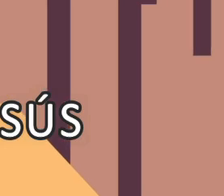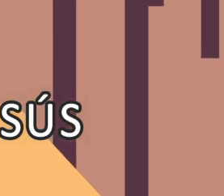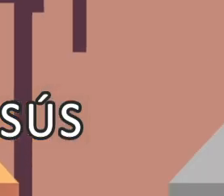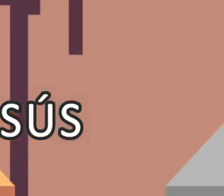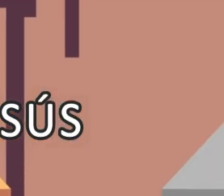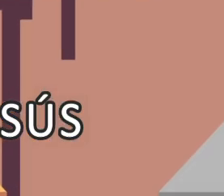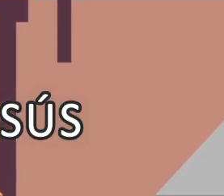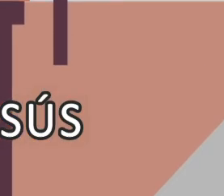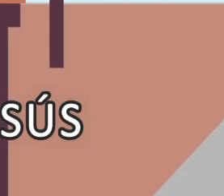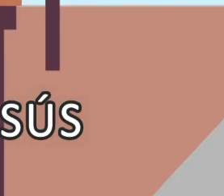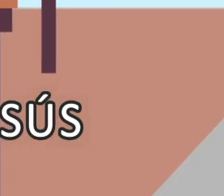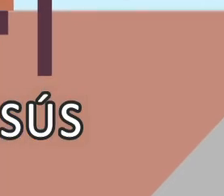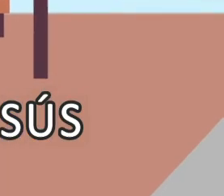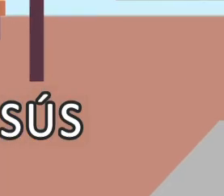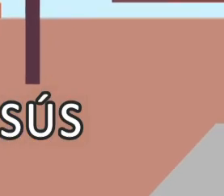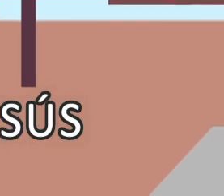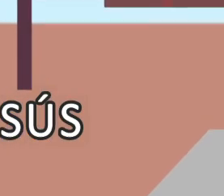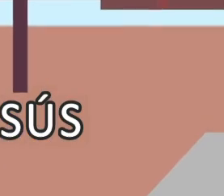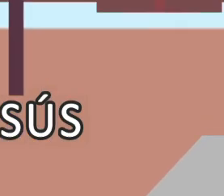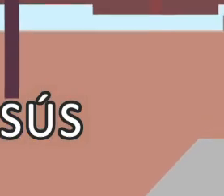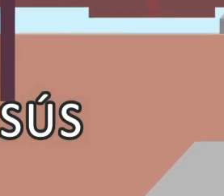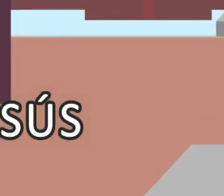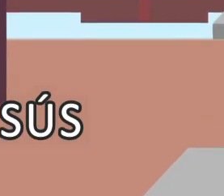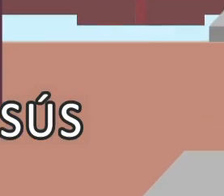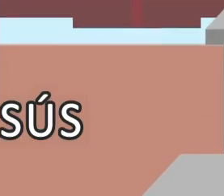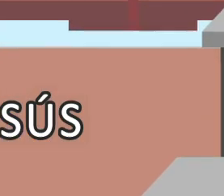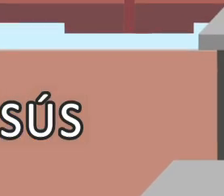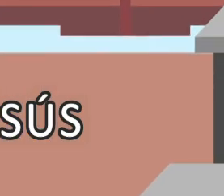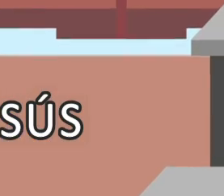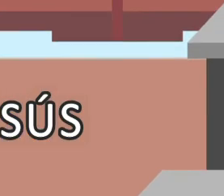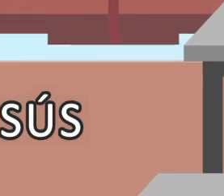como por el sangre de Jesús.